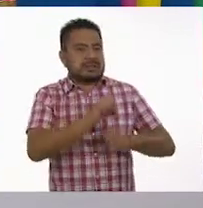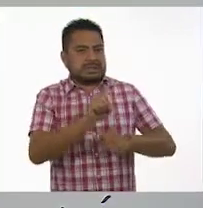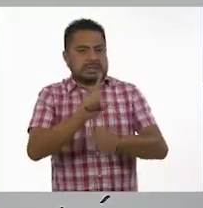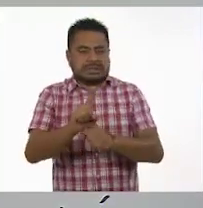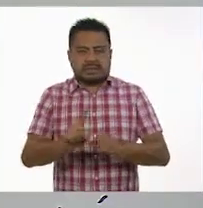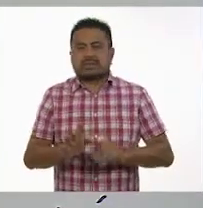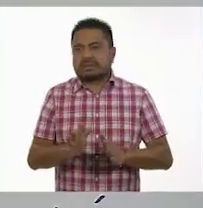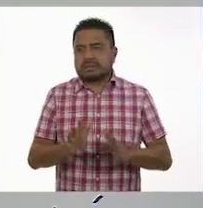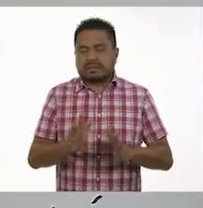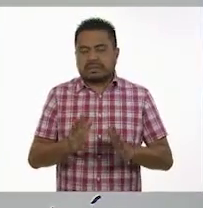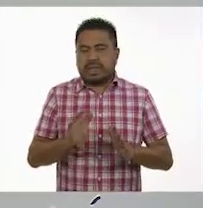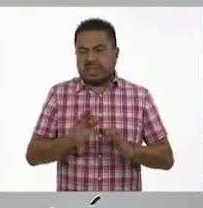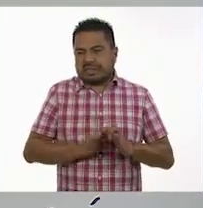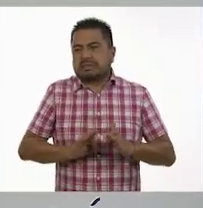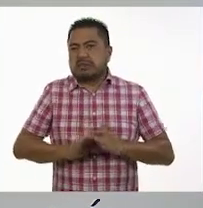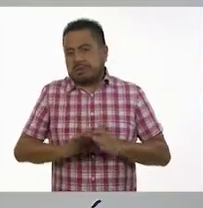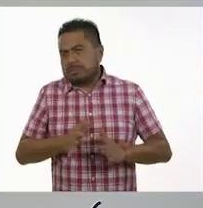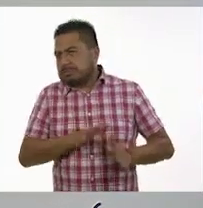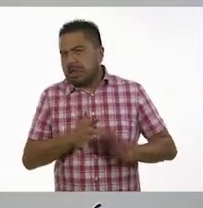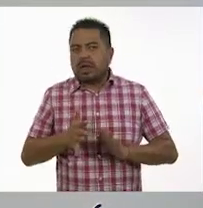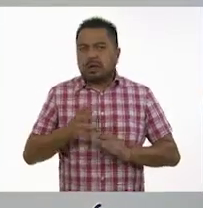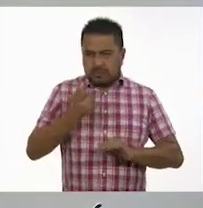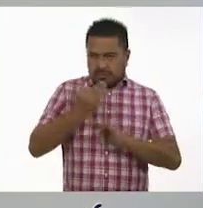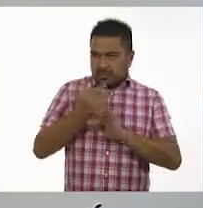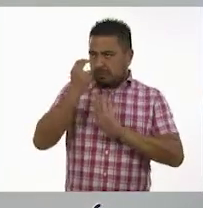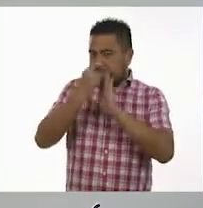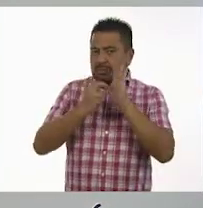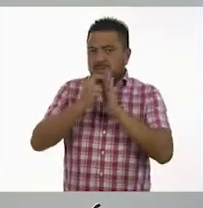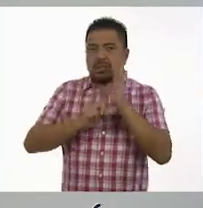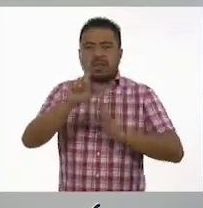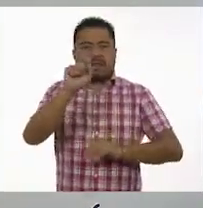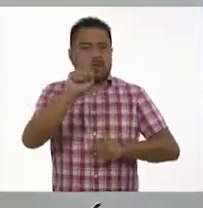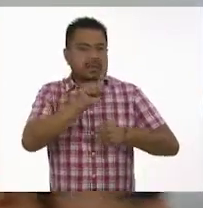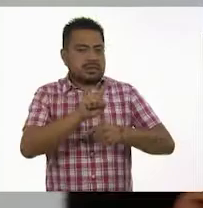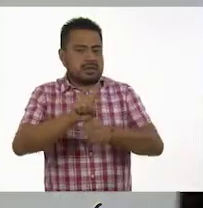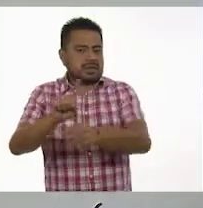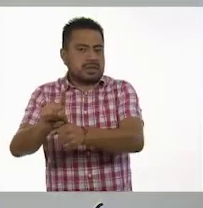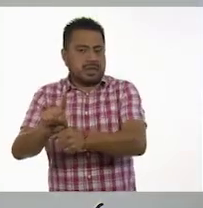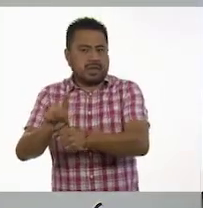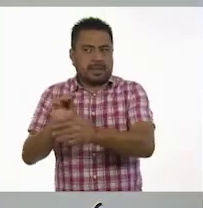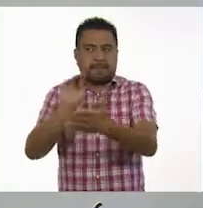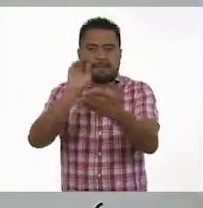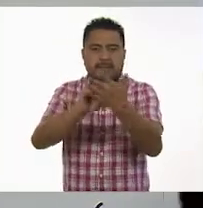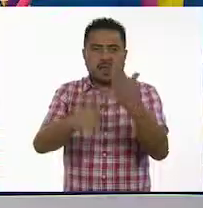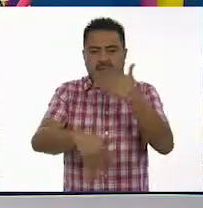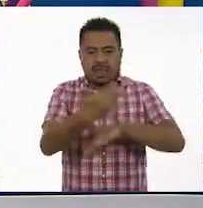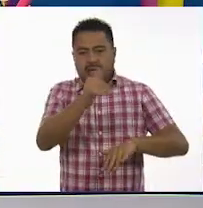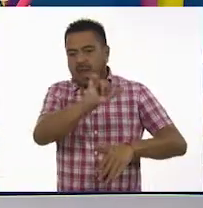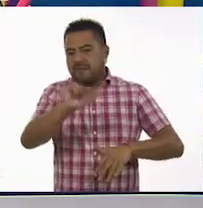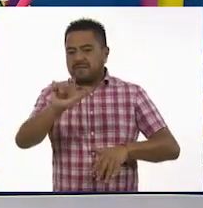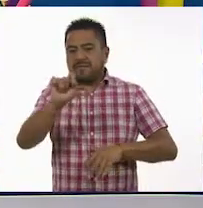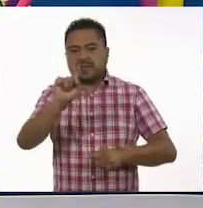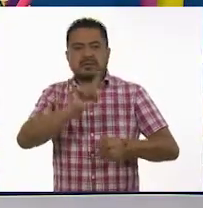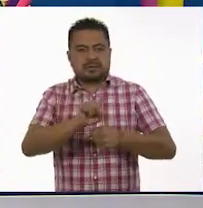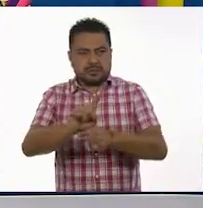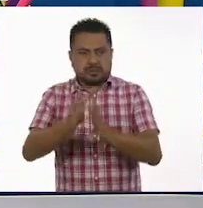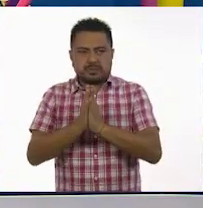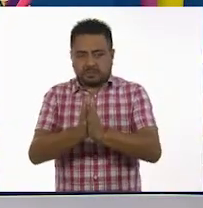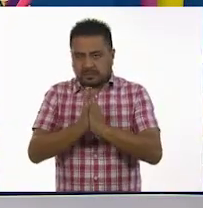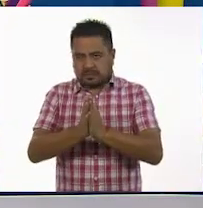25. Pero es muy aproximado, muy bien. Entonces vamos a corregir 20 días. Ponemos de 15 a 20 días, por favor.